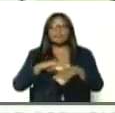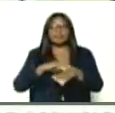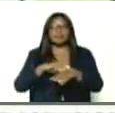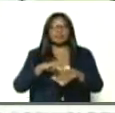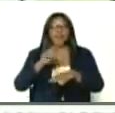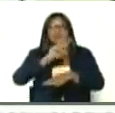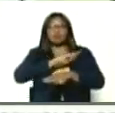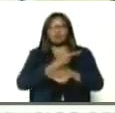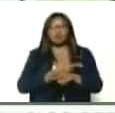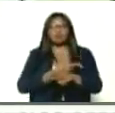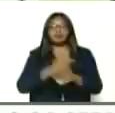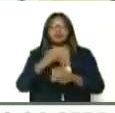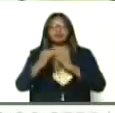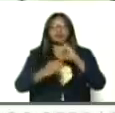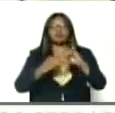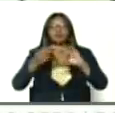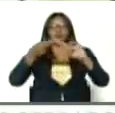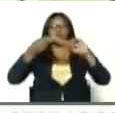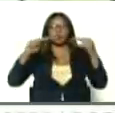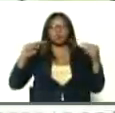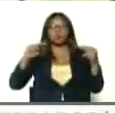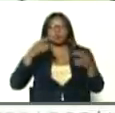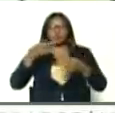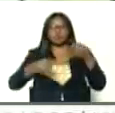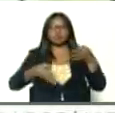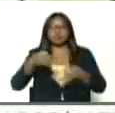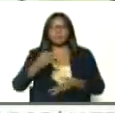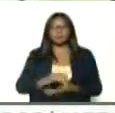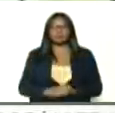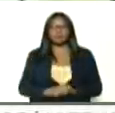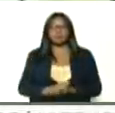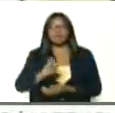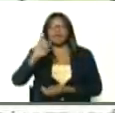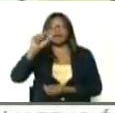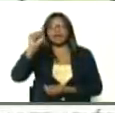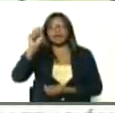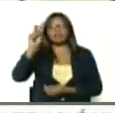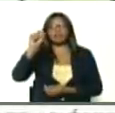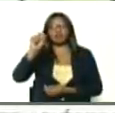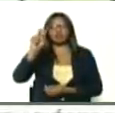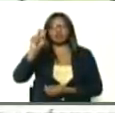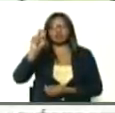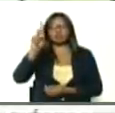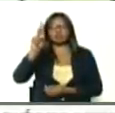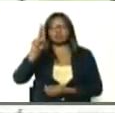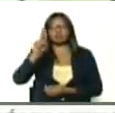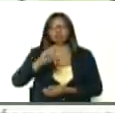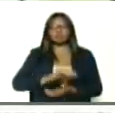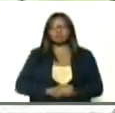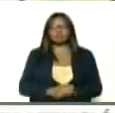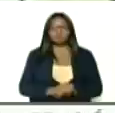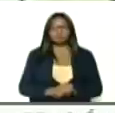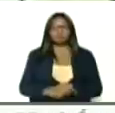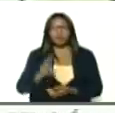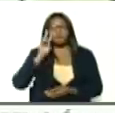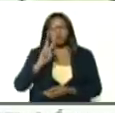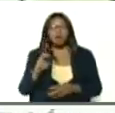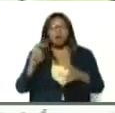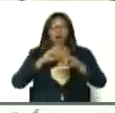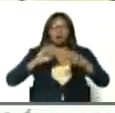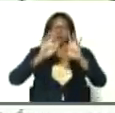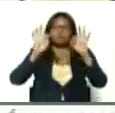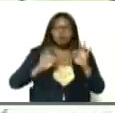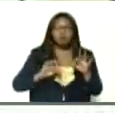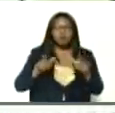poder popular, interior y justicia, estuvo, en Insnotú, pasando revistas, activando una